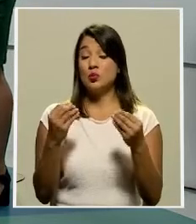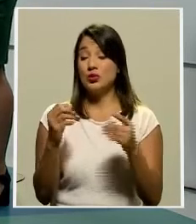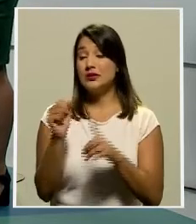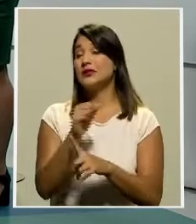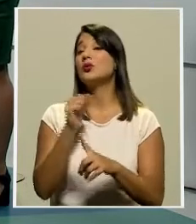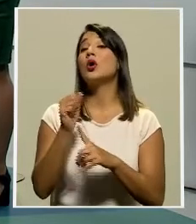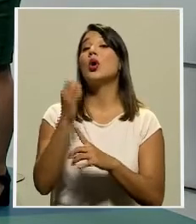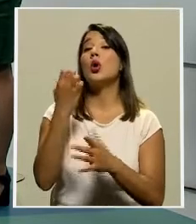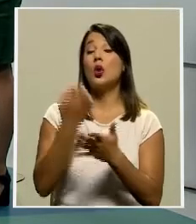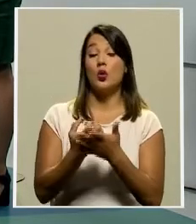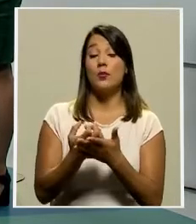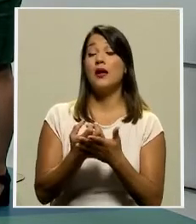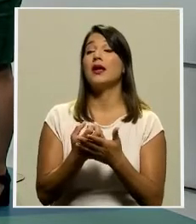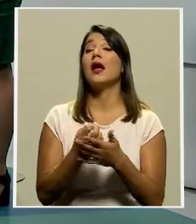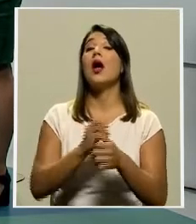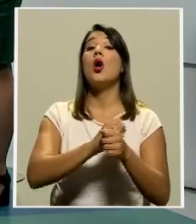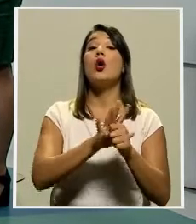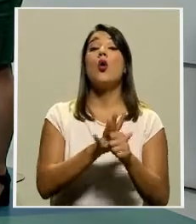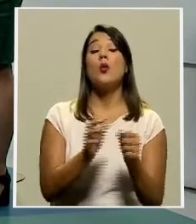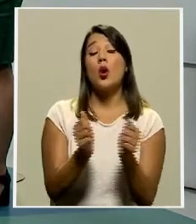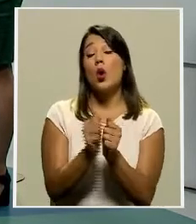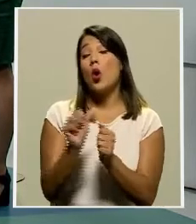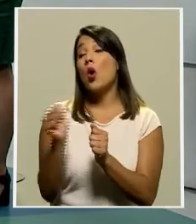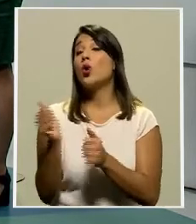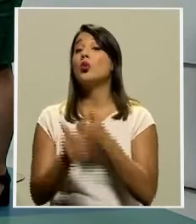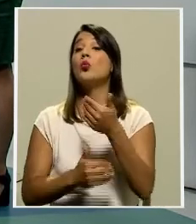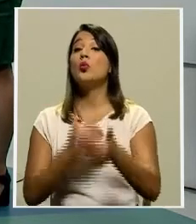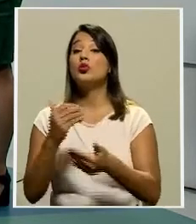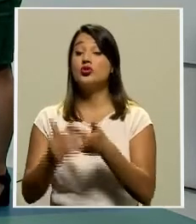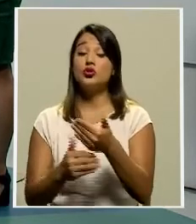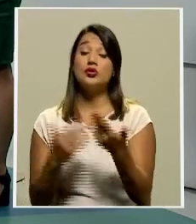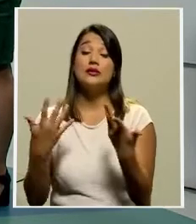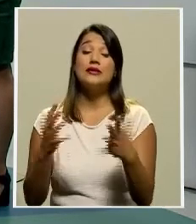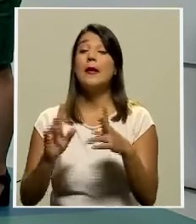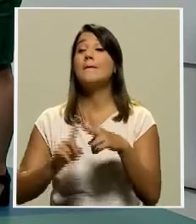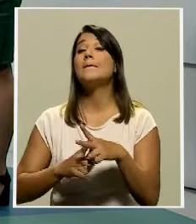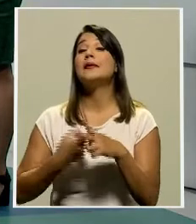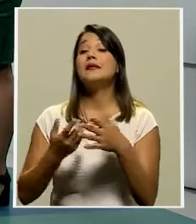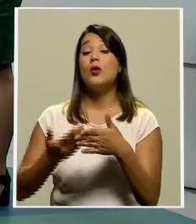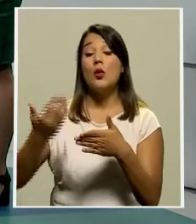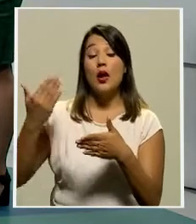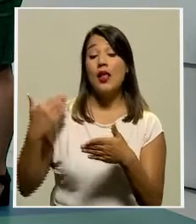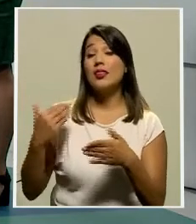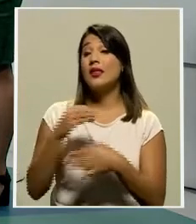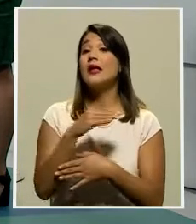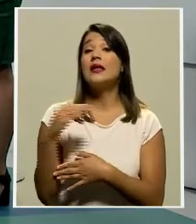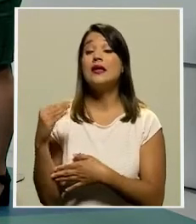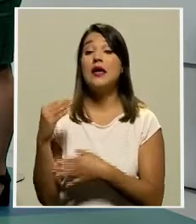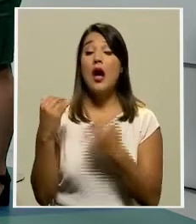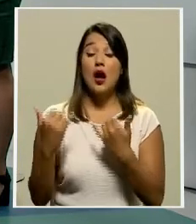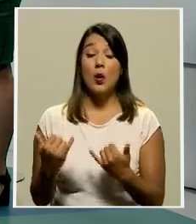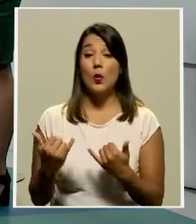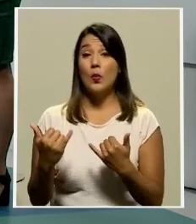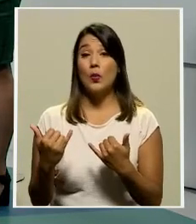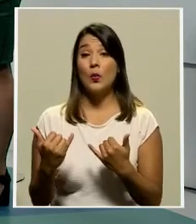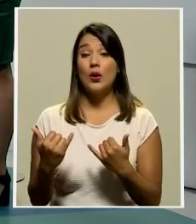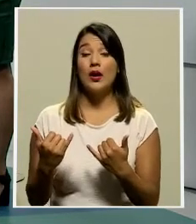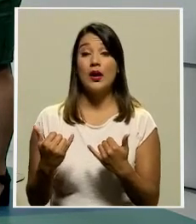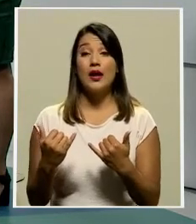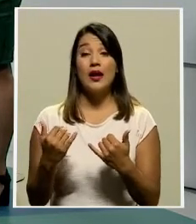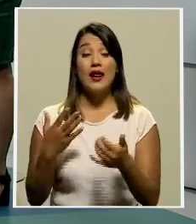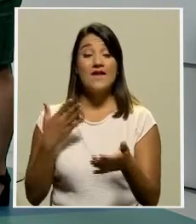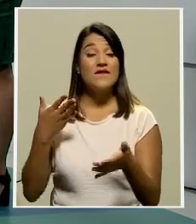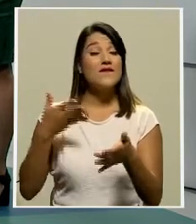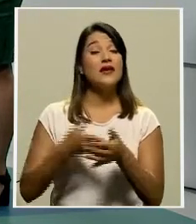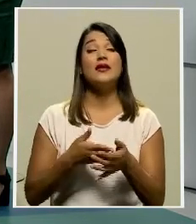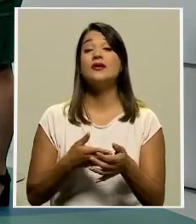COVID con algunos procesos que ya venían de antes y ahora el impacto,